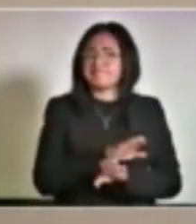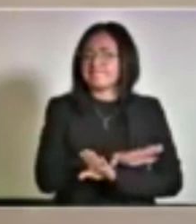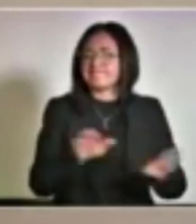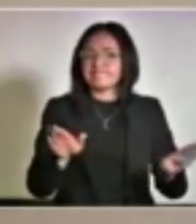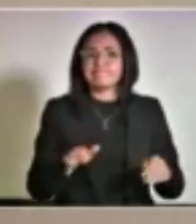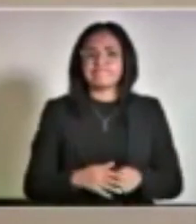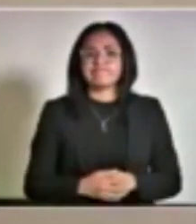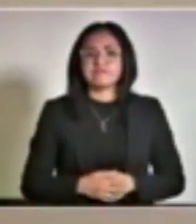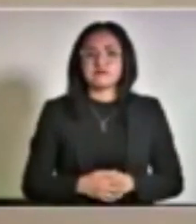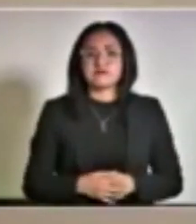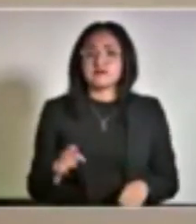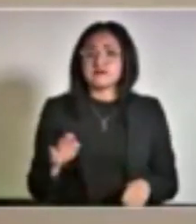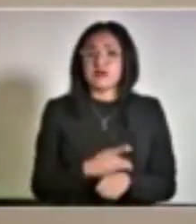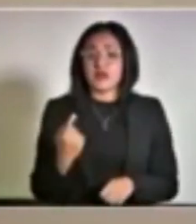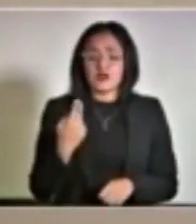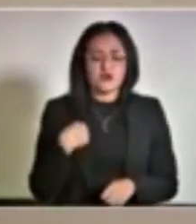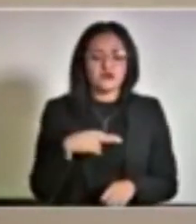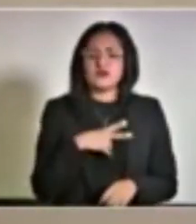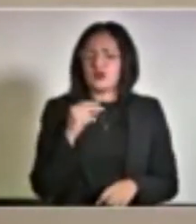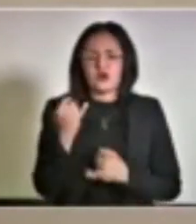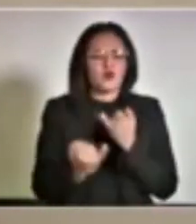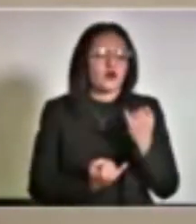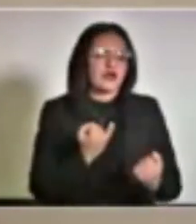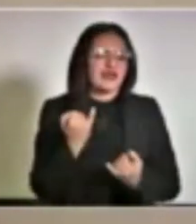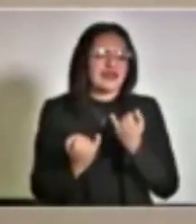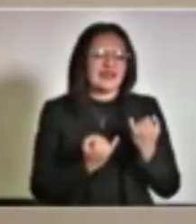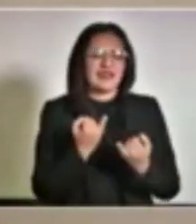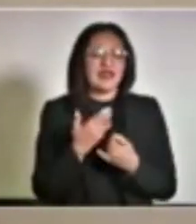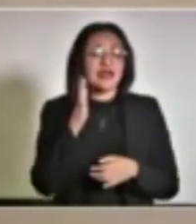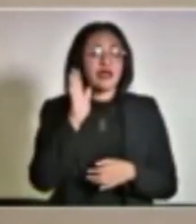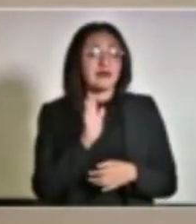ya quedó cerrado porque nosotros no jugamos a la simulación.